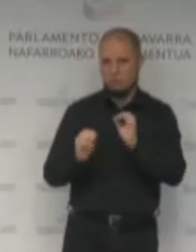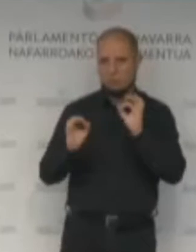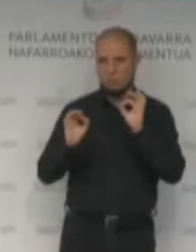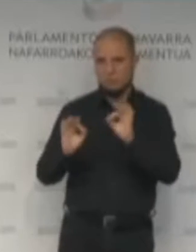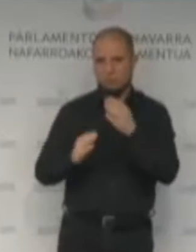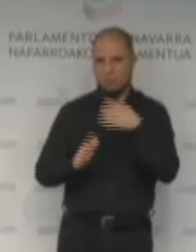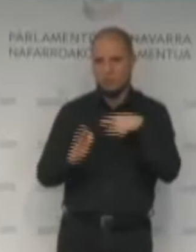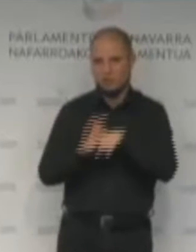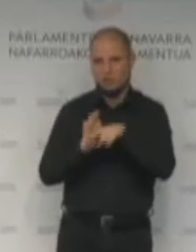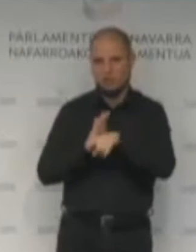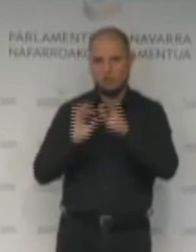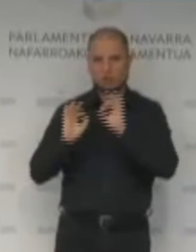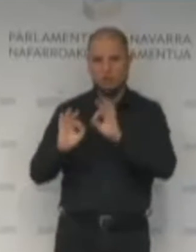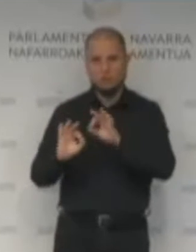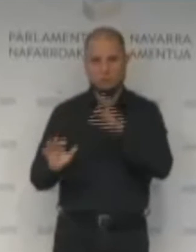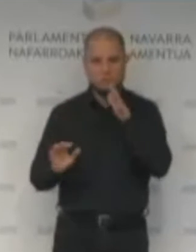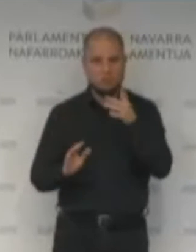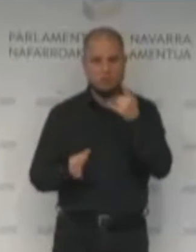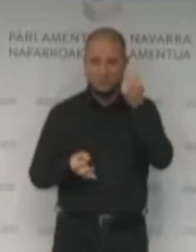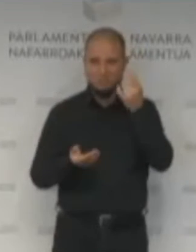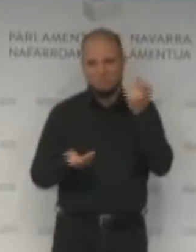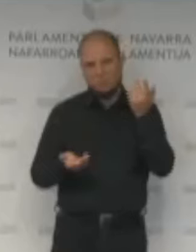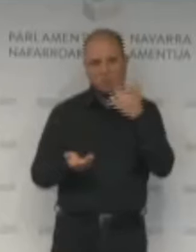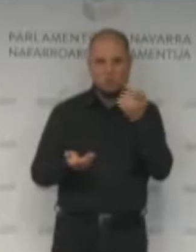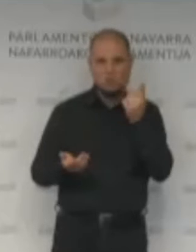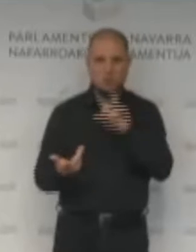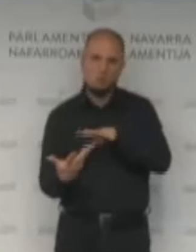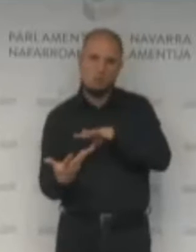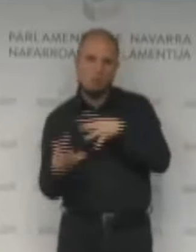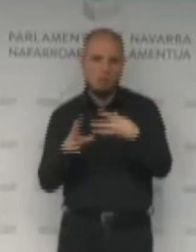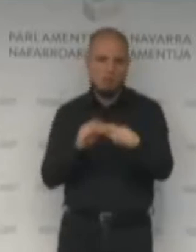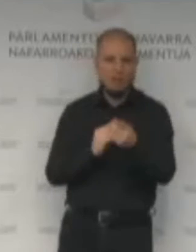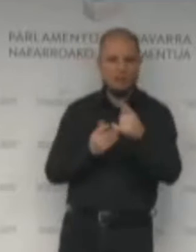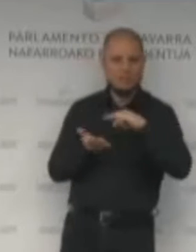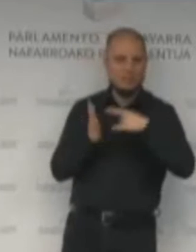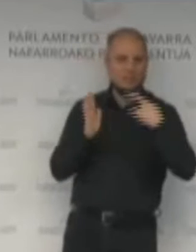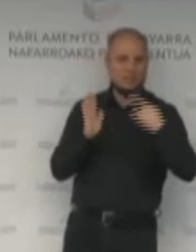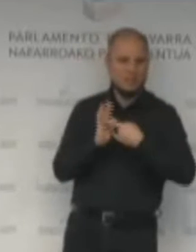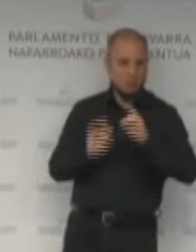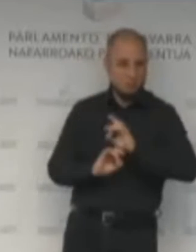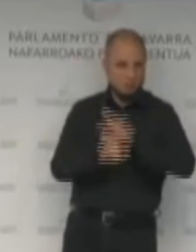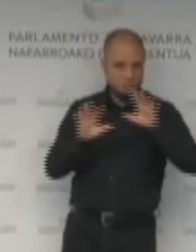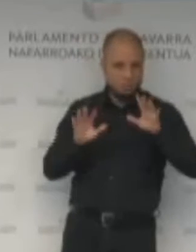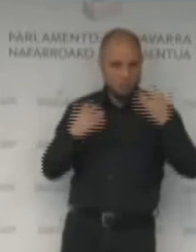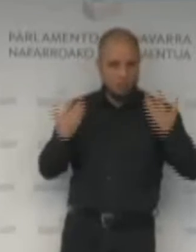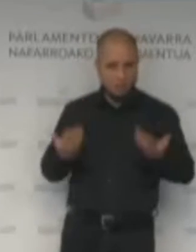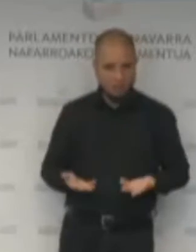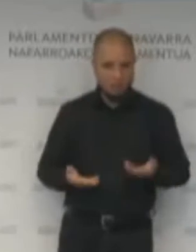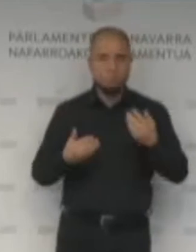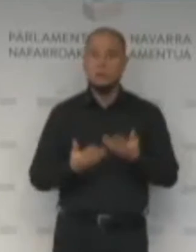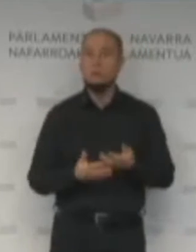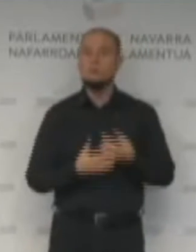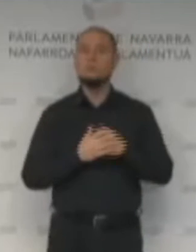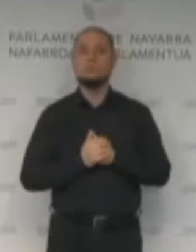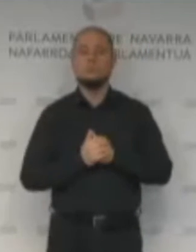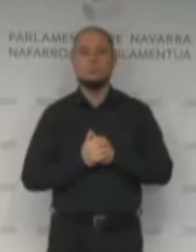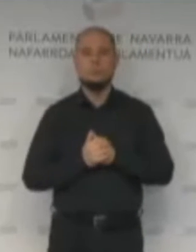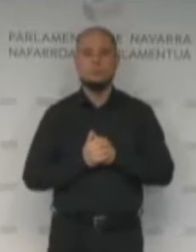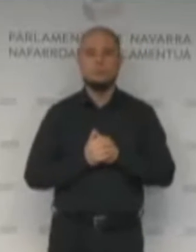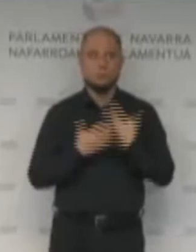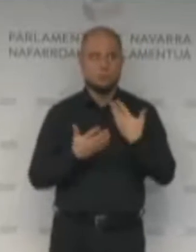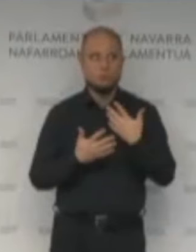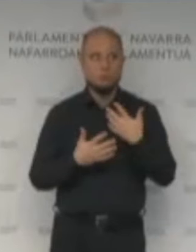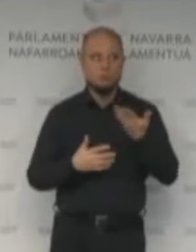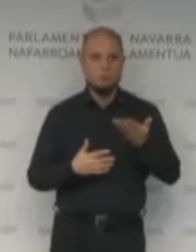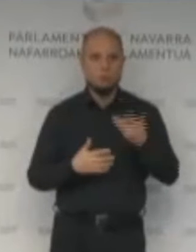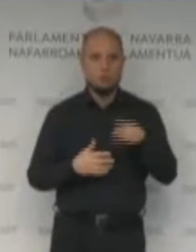reajuste técnico, por así decirlo, para que quede claro, pero importante para poder seguir funcionando. Porque a